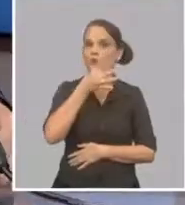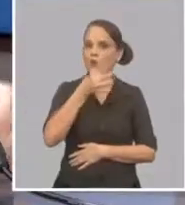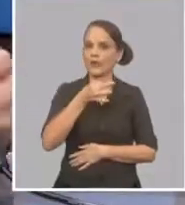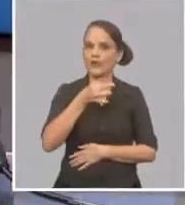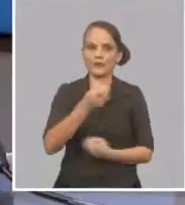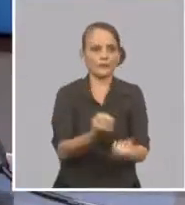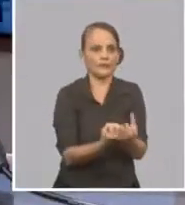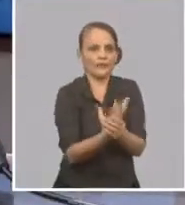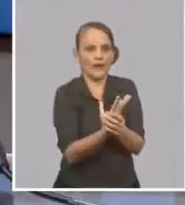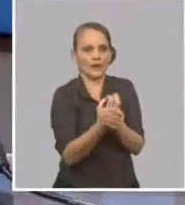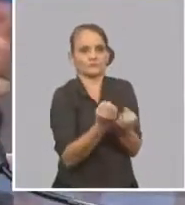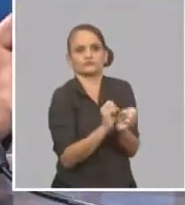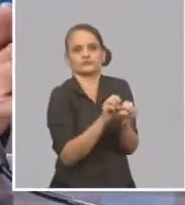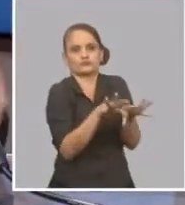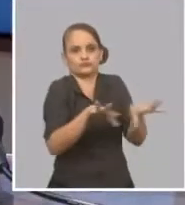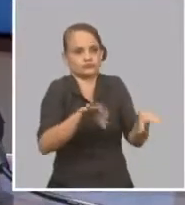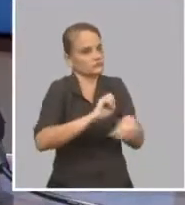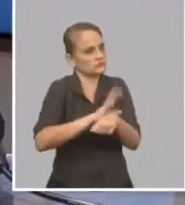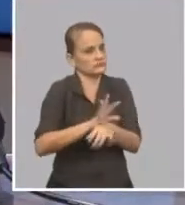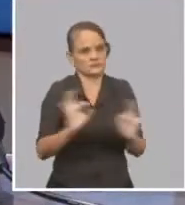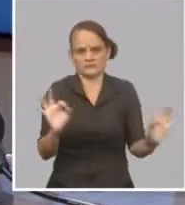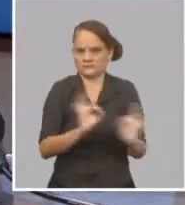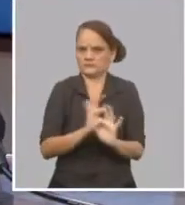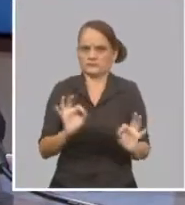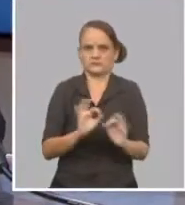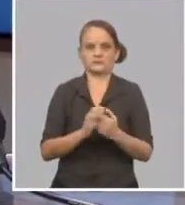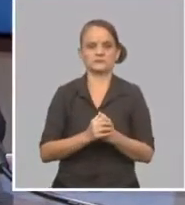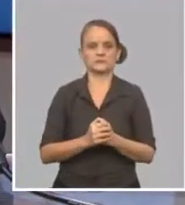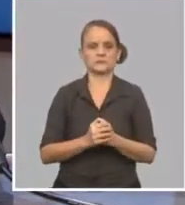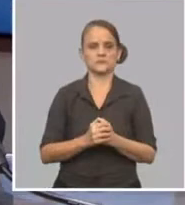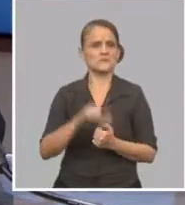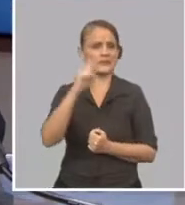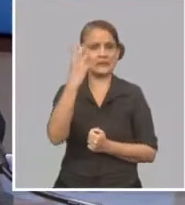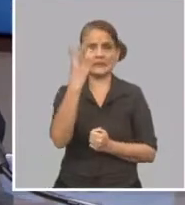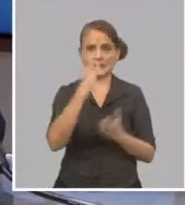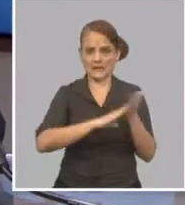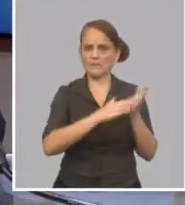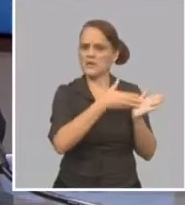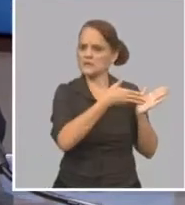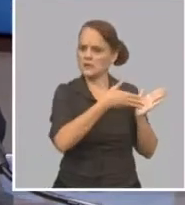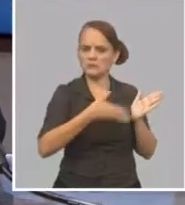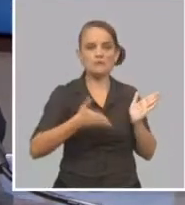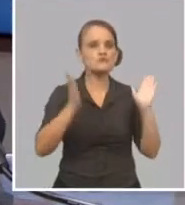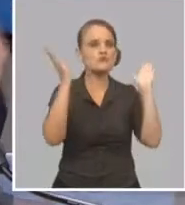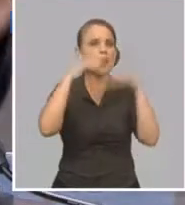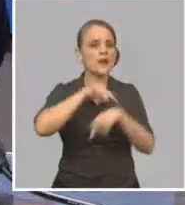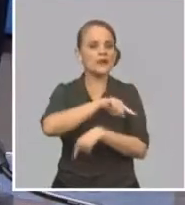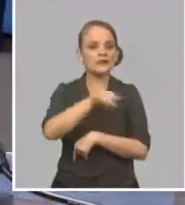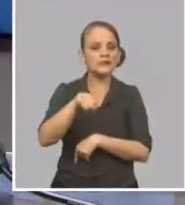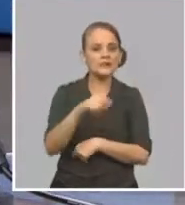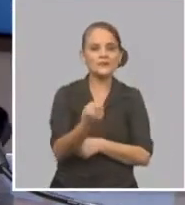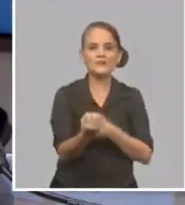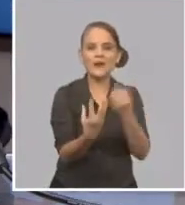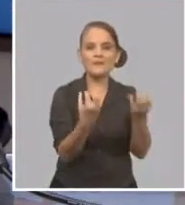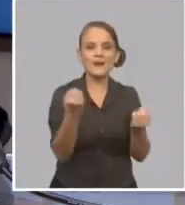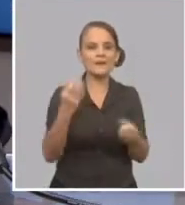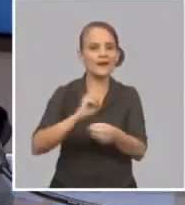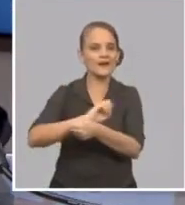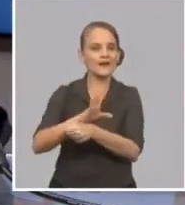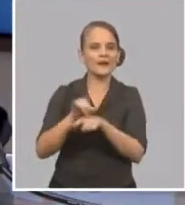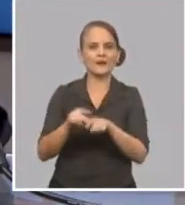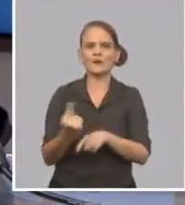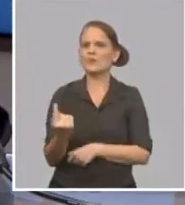lo hemos decidido, hay que decir que no se nos dio ningún evento, a no ser en el hotel